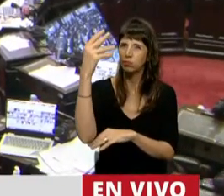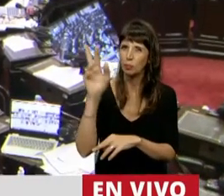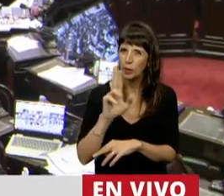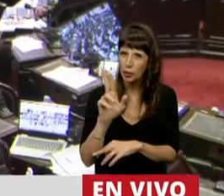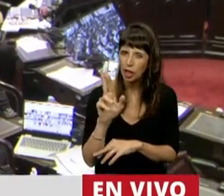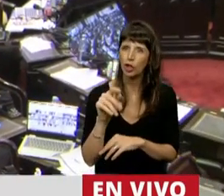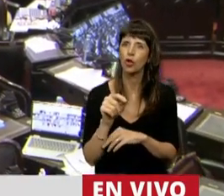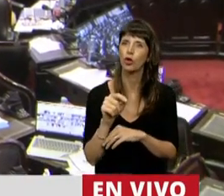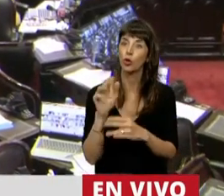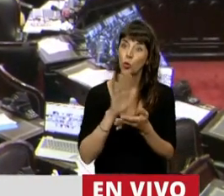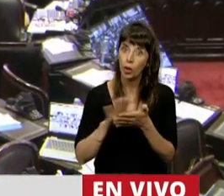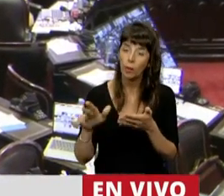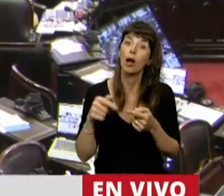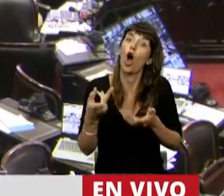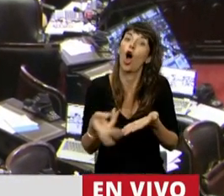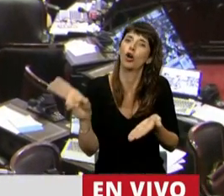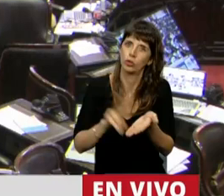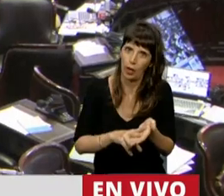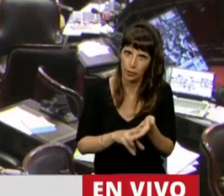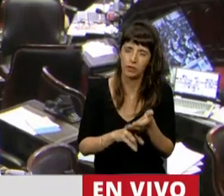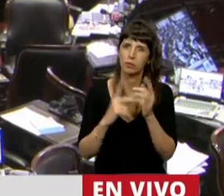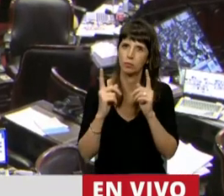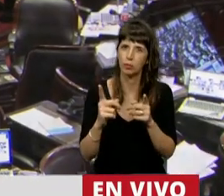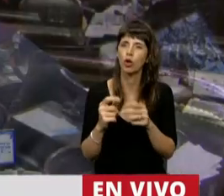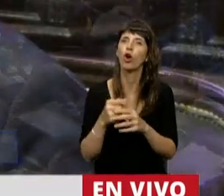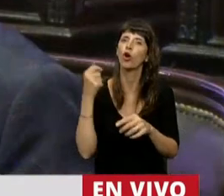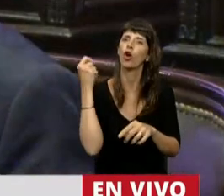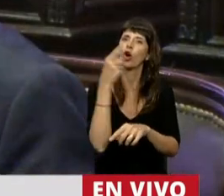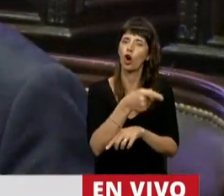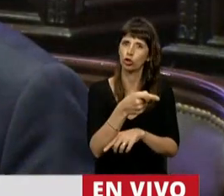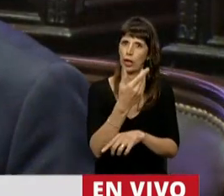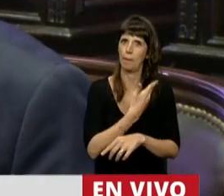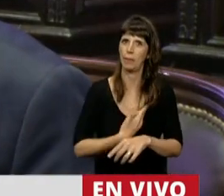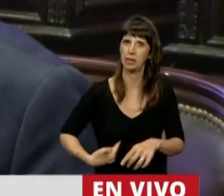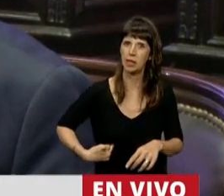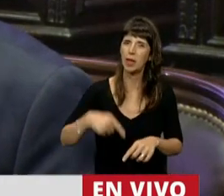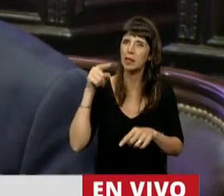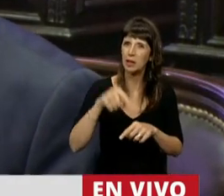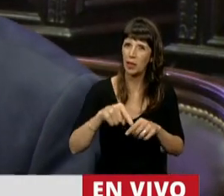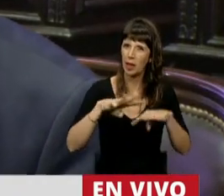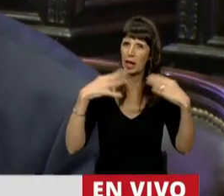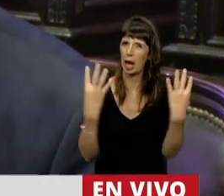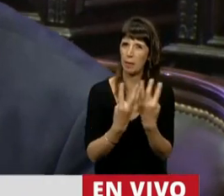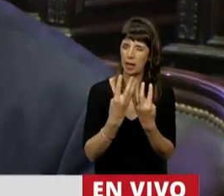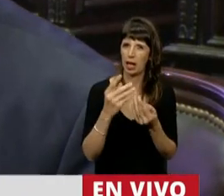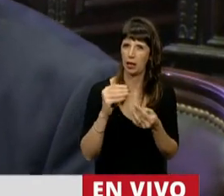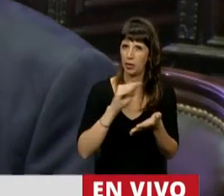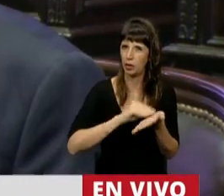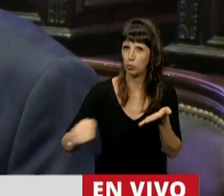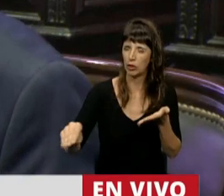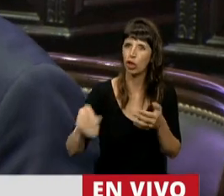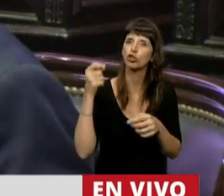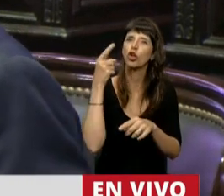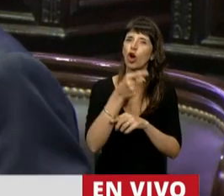y recurrente cuestión de privilegio es contra el Presidente de nuestra Cámara, contra el